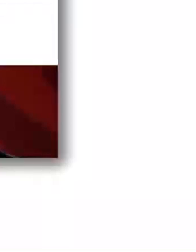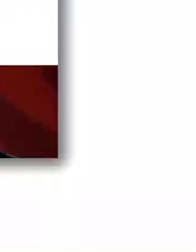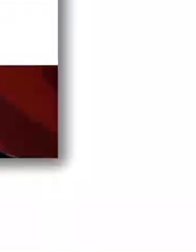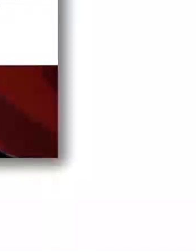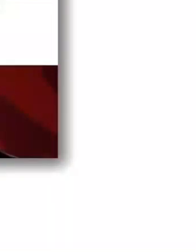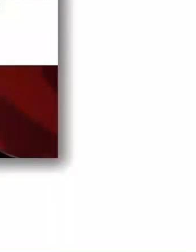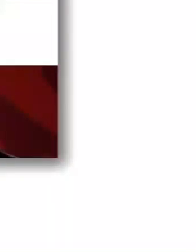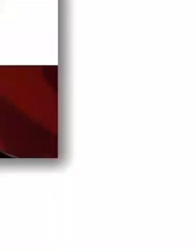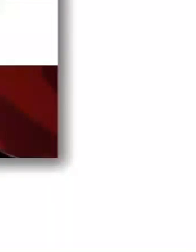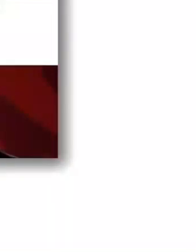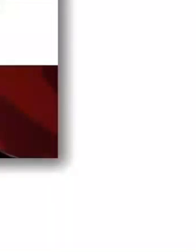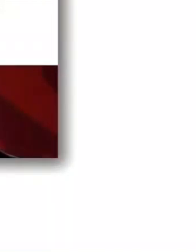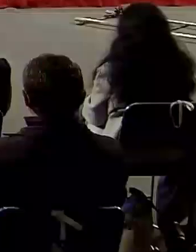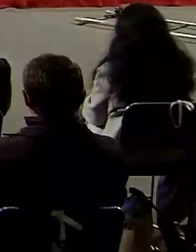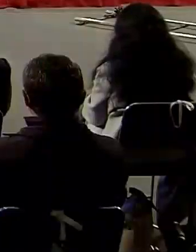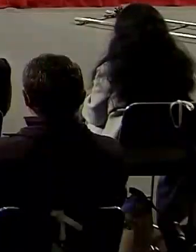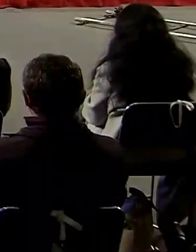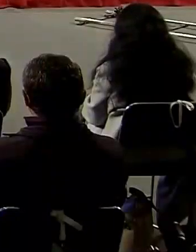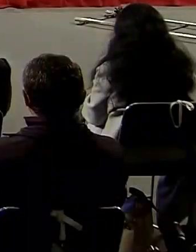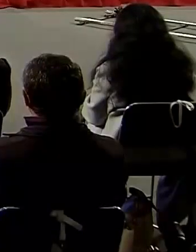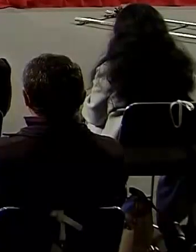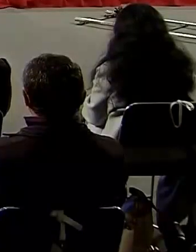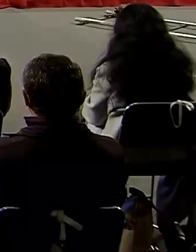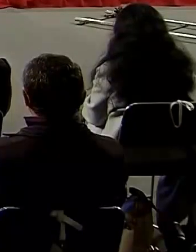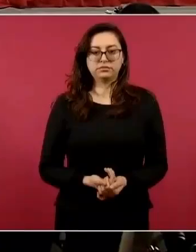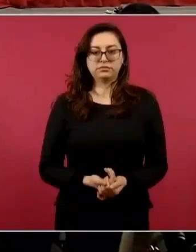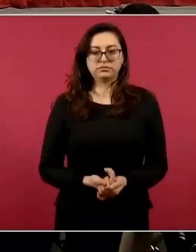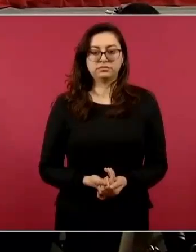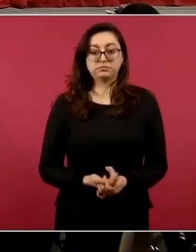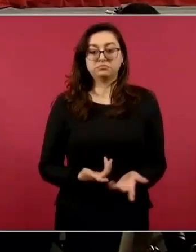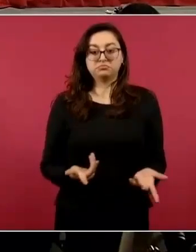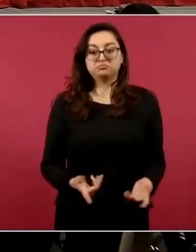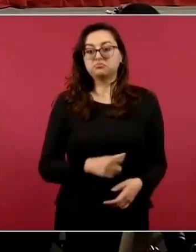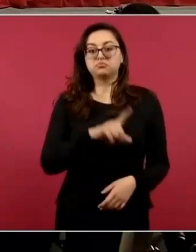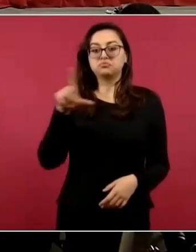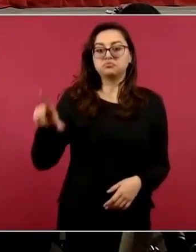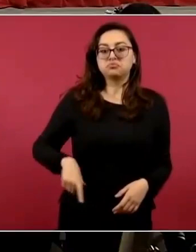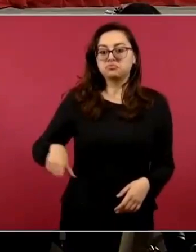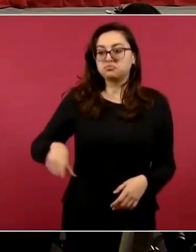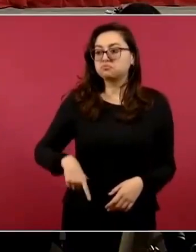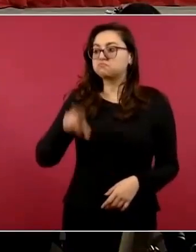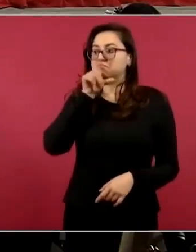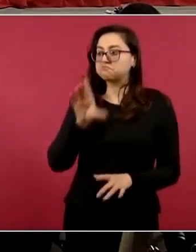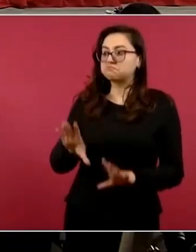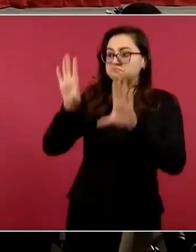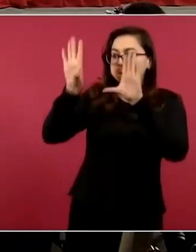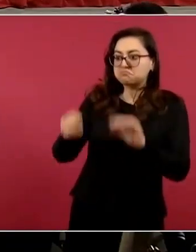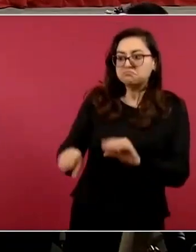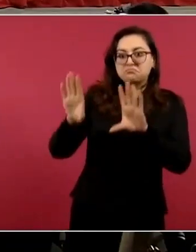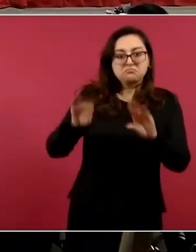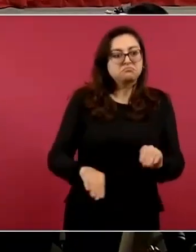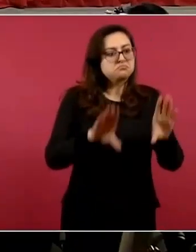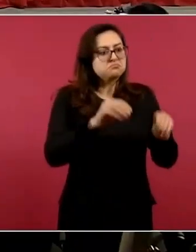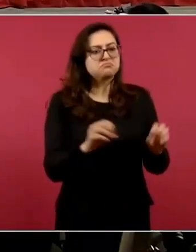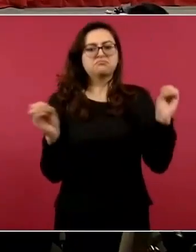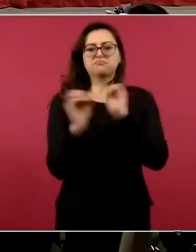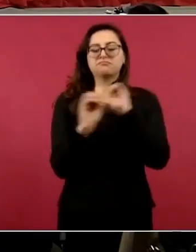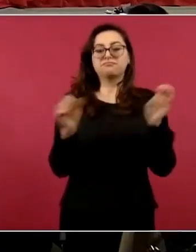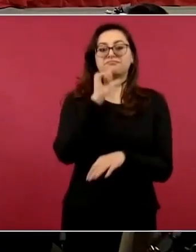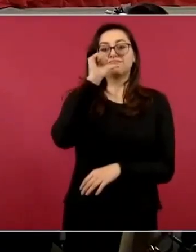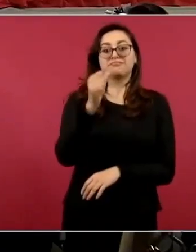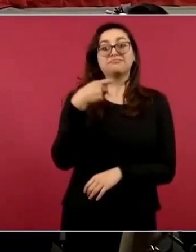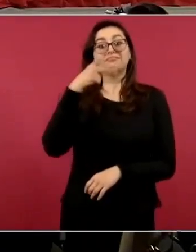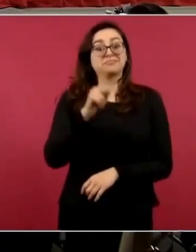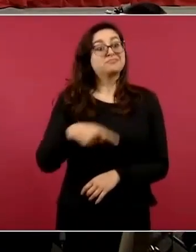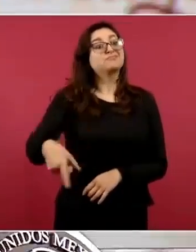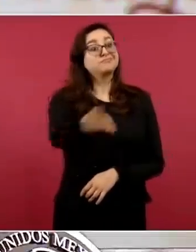Sin embargo, la oposición muestra su lado más autoritario y fiel a su estilo, pide que se acaben estas conferencias mañaneras en